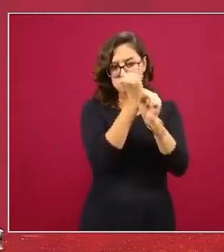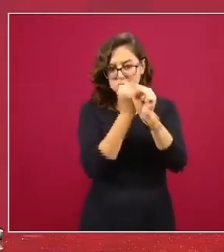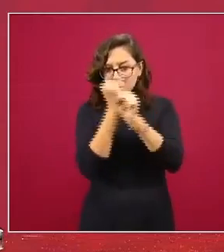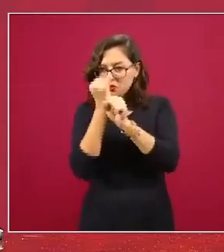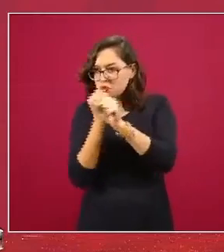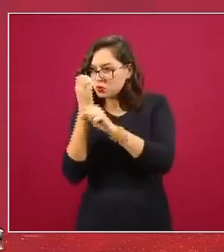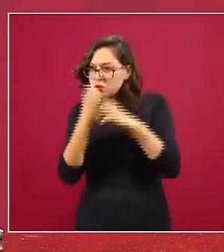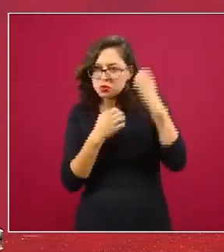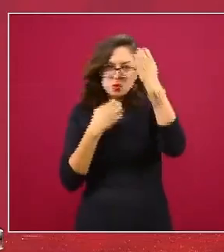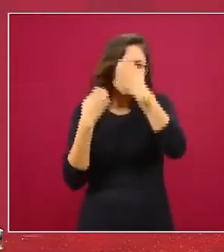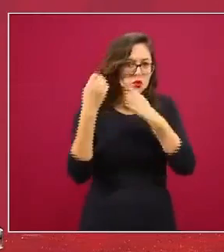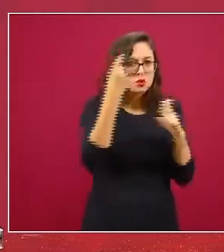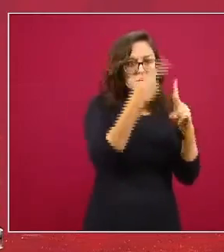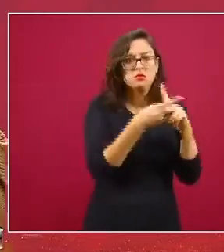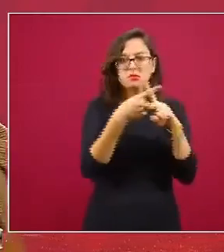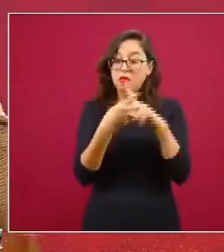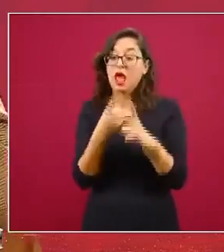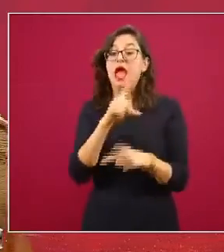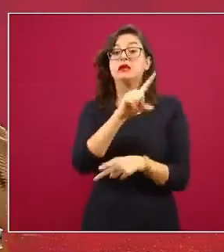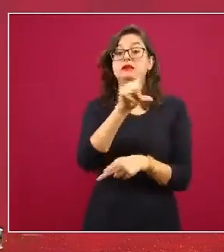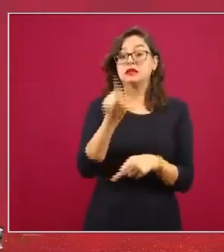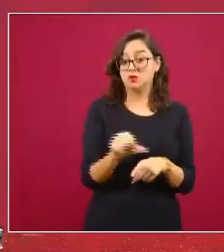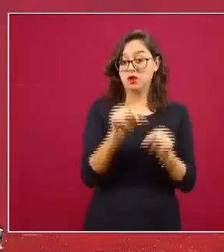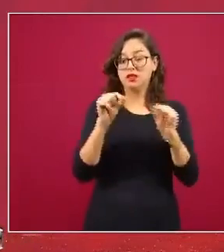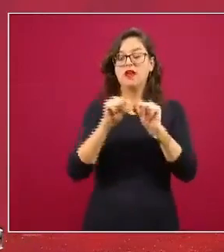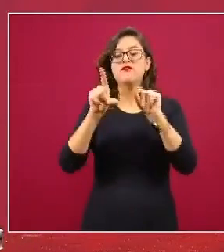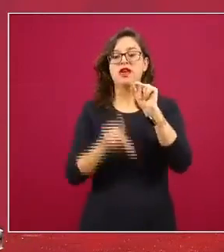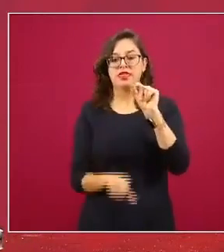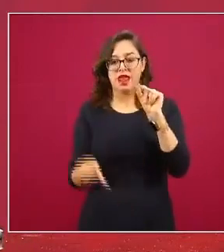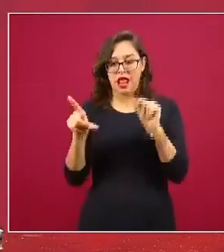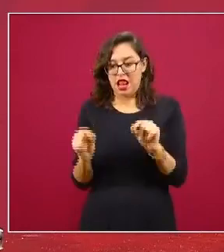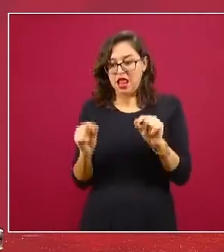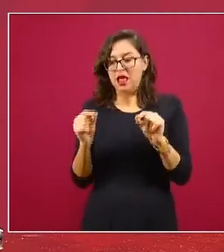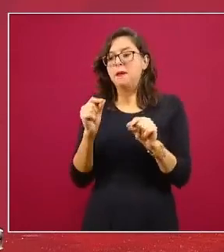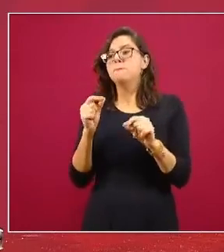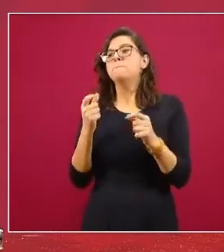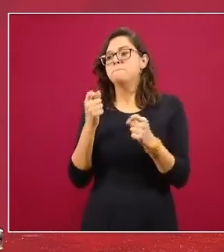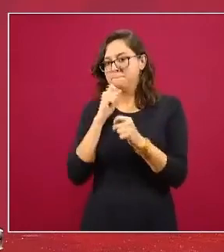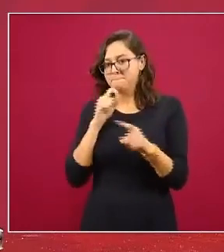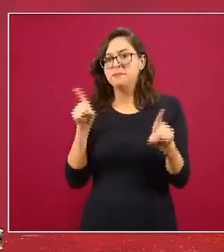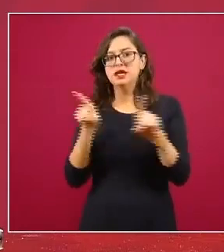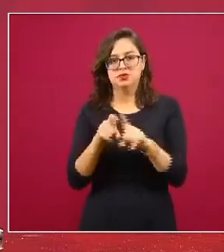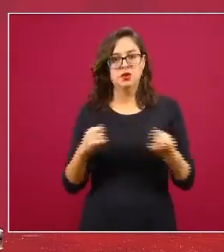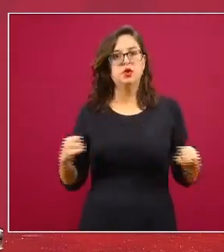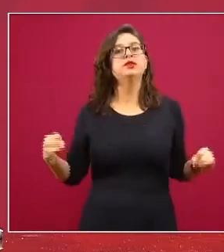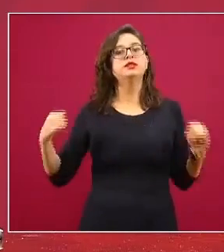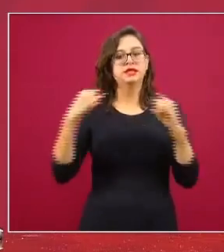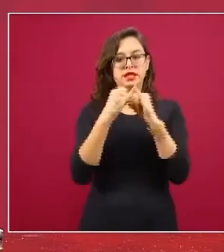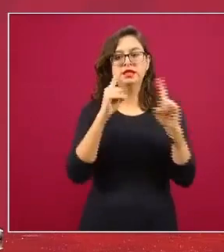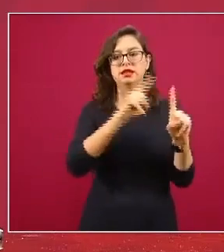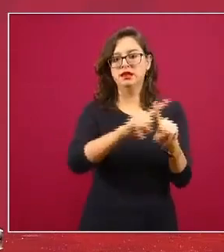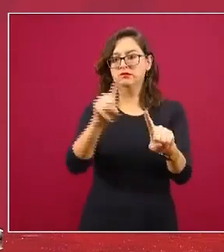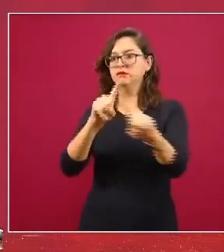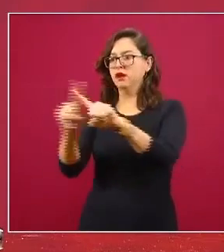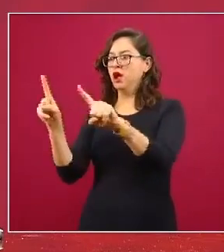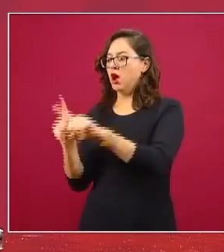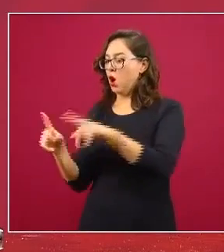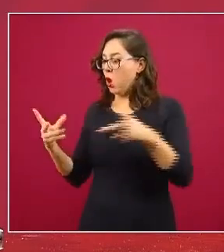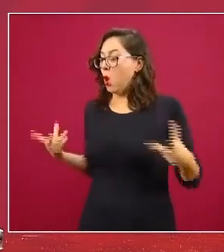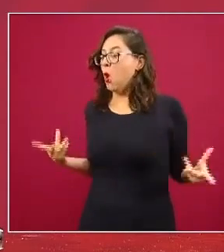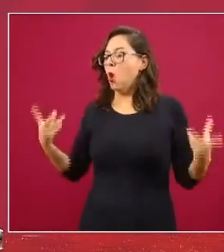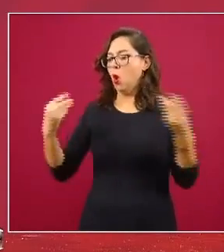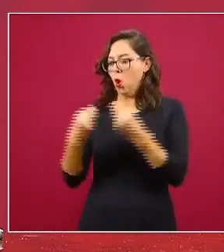evaluara esto. Y posteriormente, a nivel federal, nos juntamos una serie de instituciones que ya mencionaremos en su momento